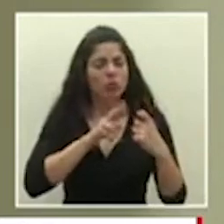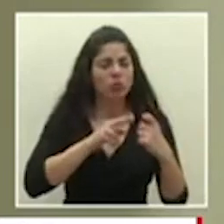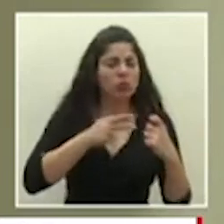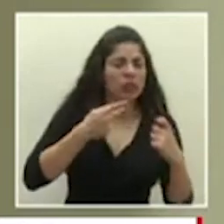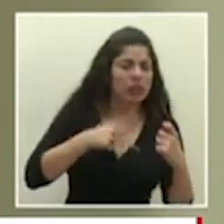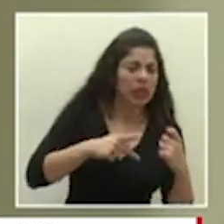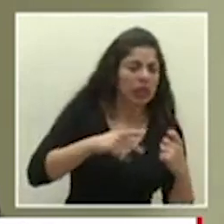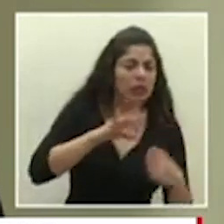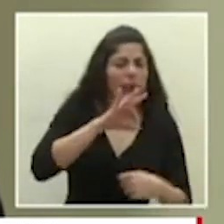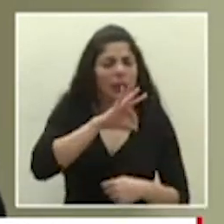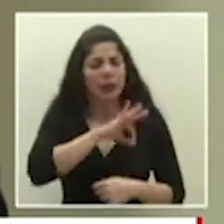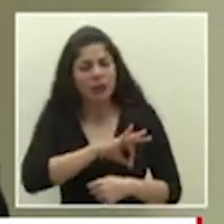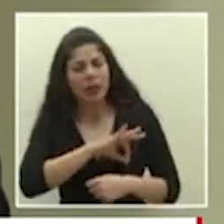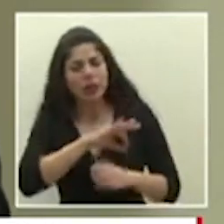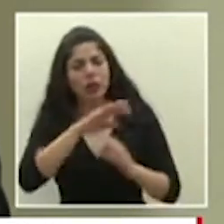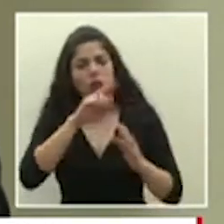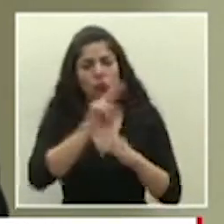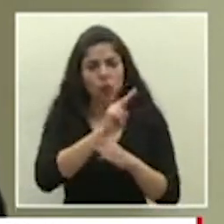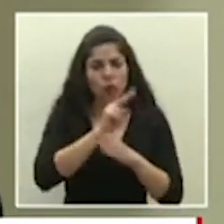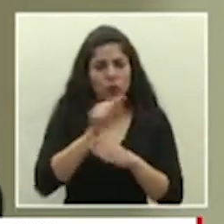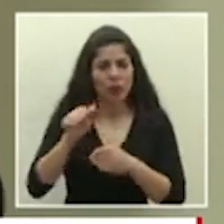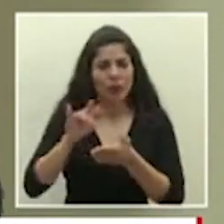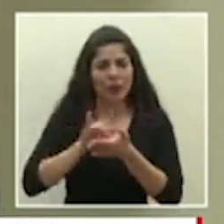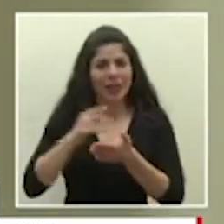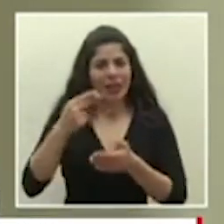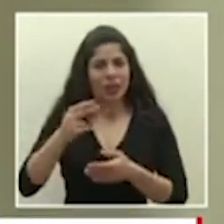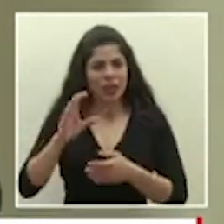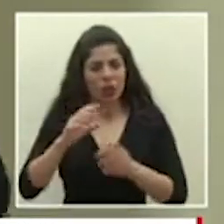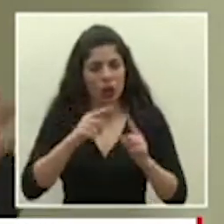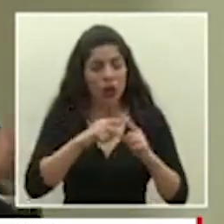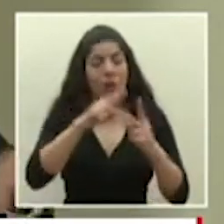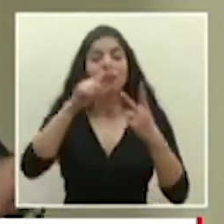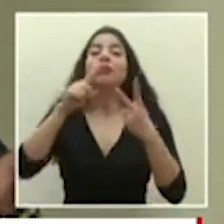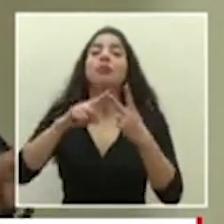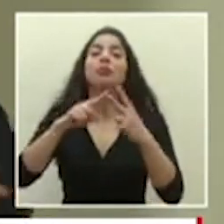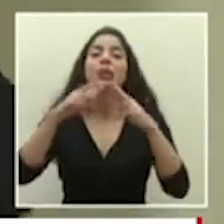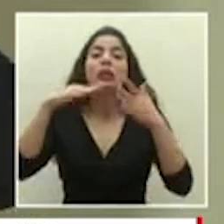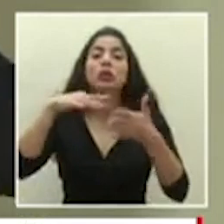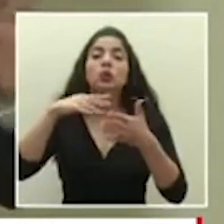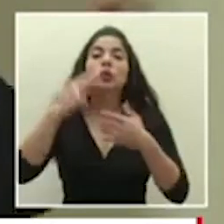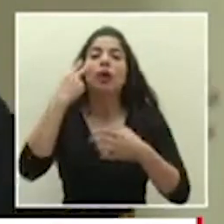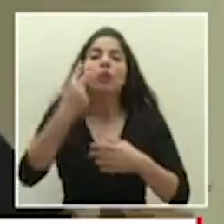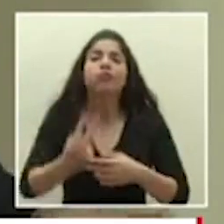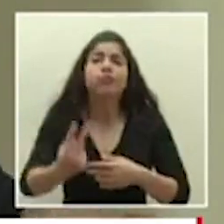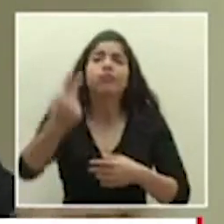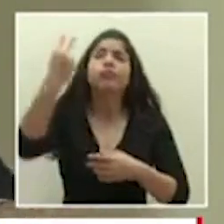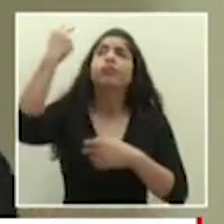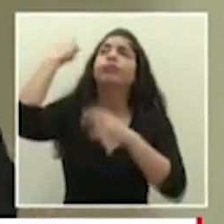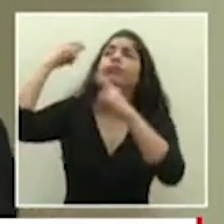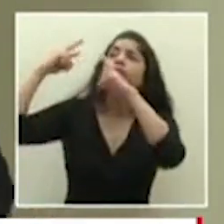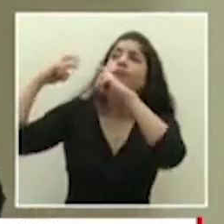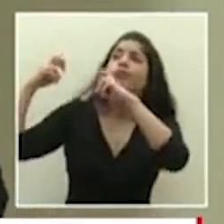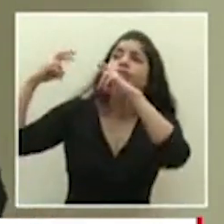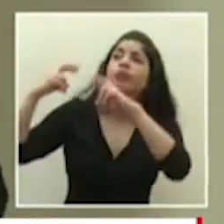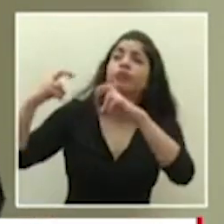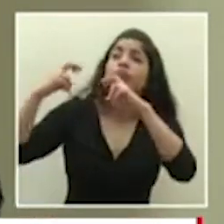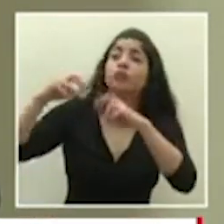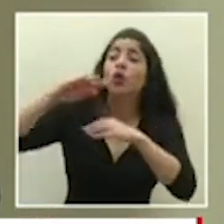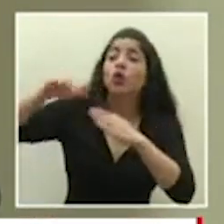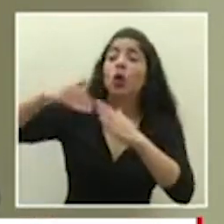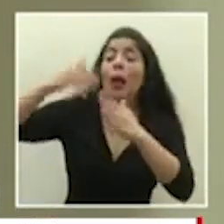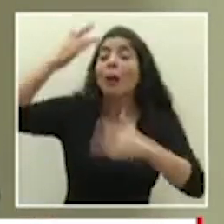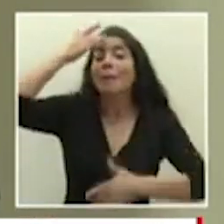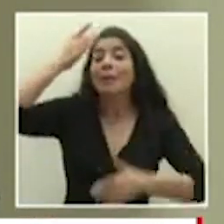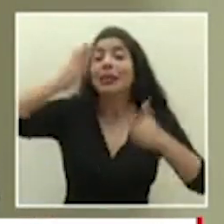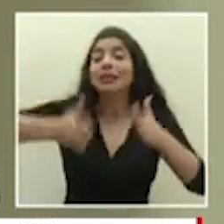beneficios del uso de la hidroxicloroquina y el estudio retrospectivo de todos esos pacientes donde ya sabemos por lo